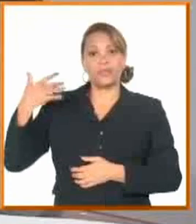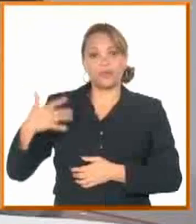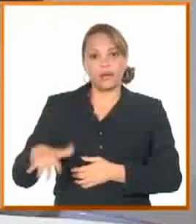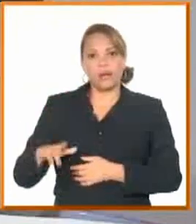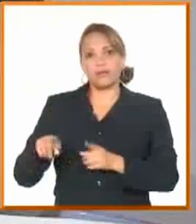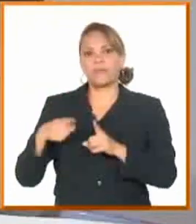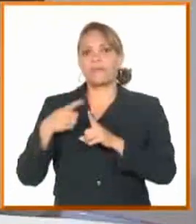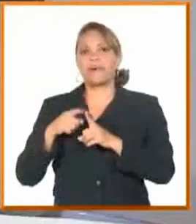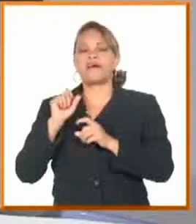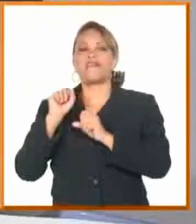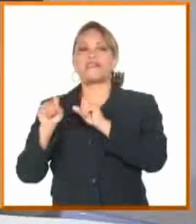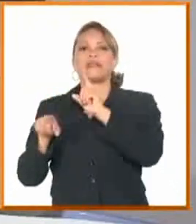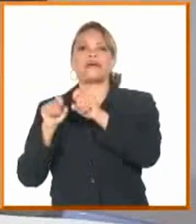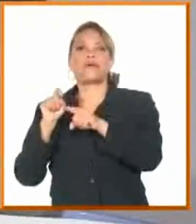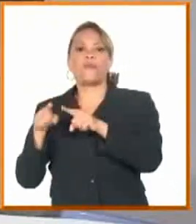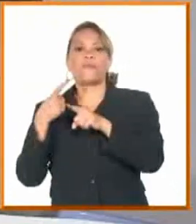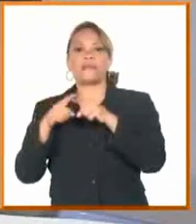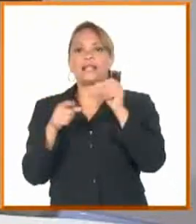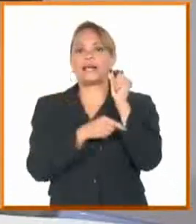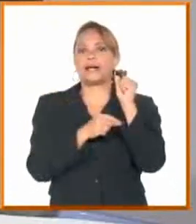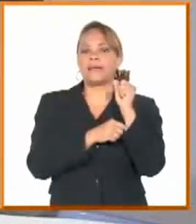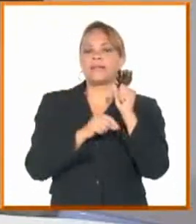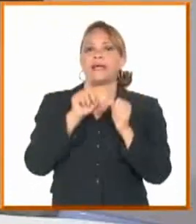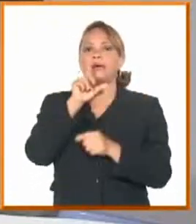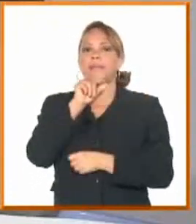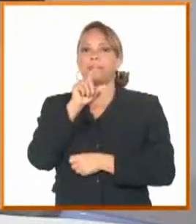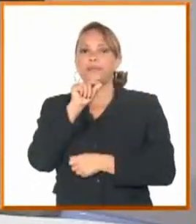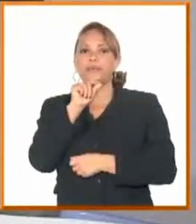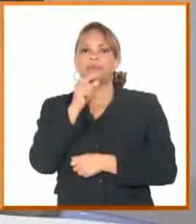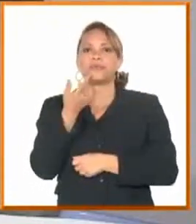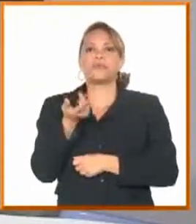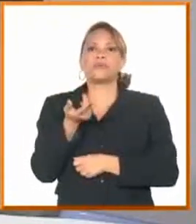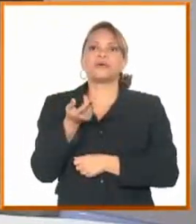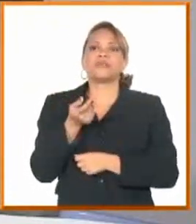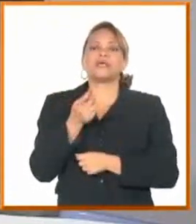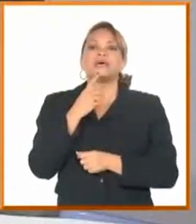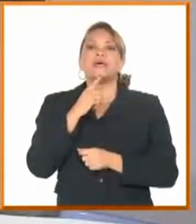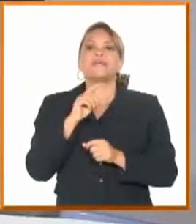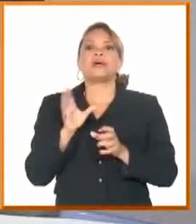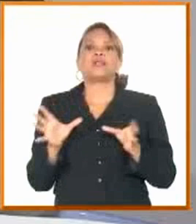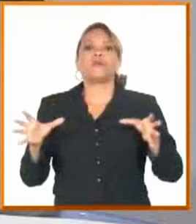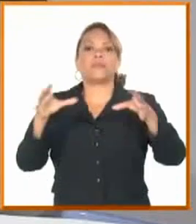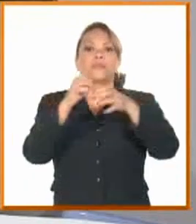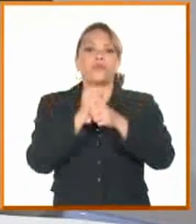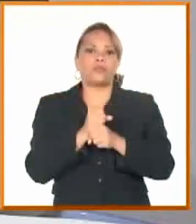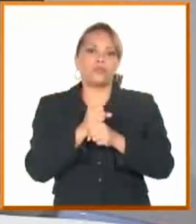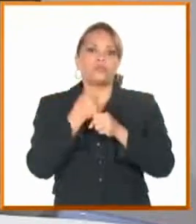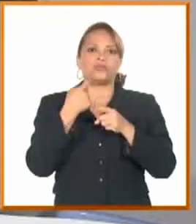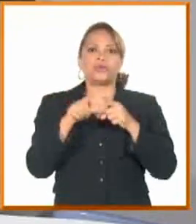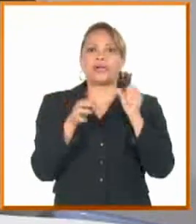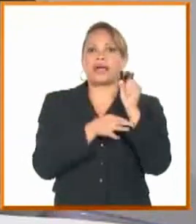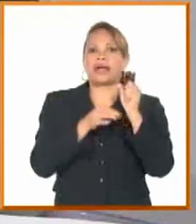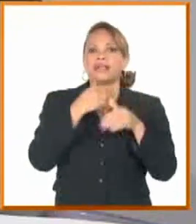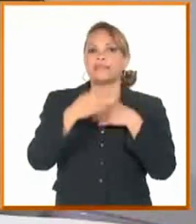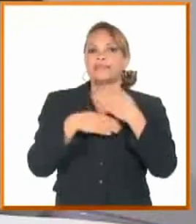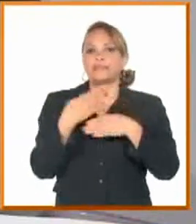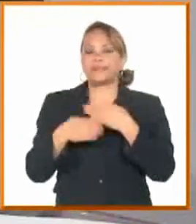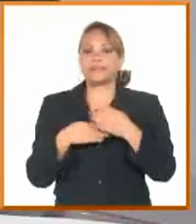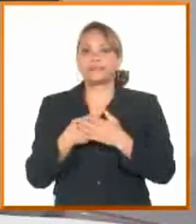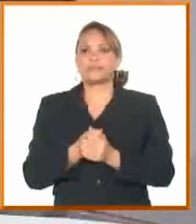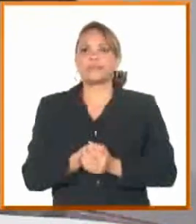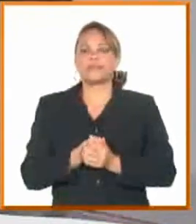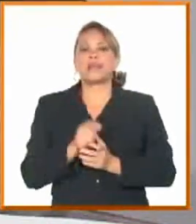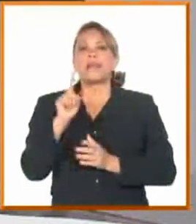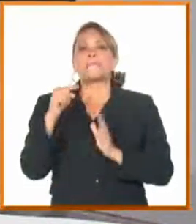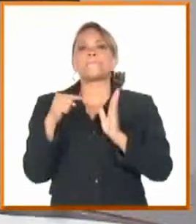importación de productos, incluso cárnicos, el pollo, el MDM con el cual hacemos varios de los productos de la carne procesada, está por arriba de mil dólares por tonelada.